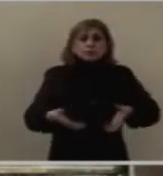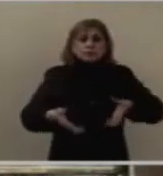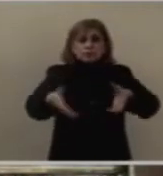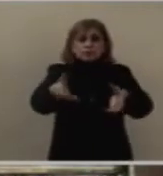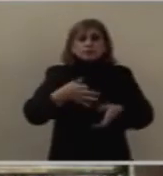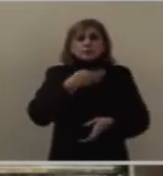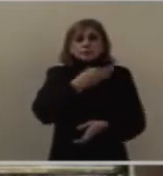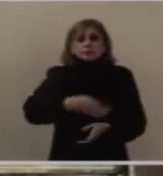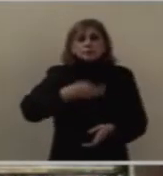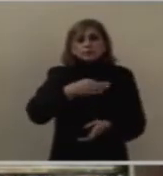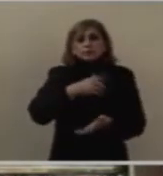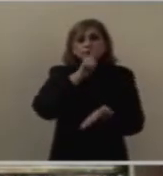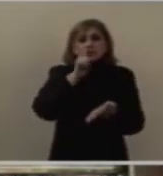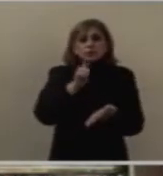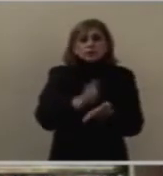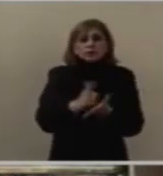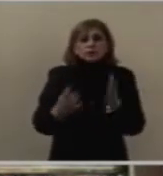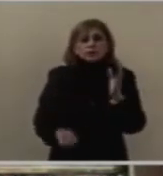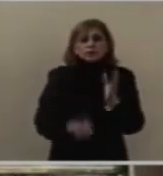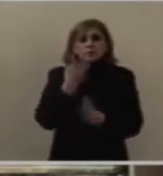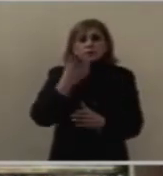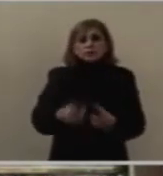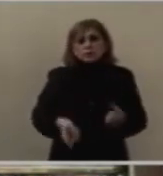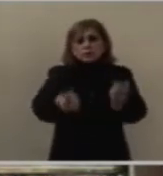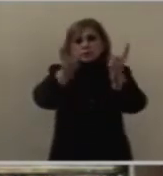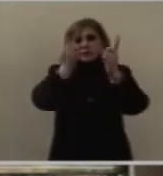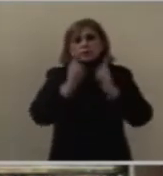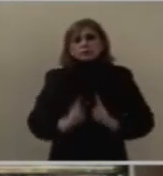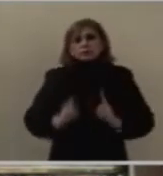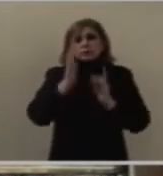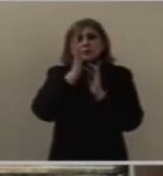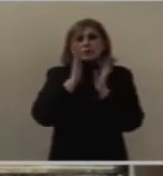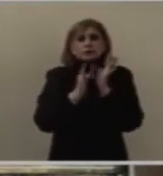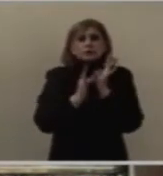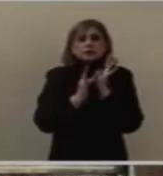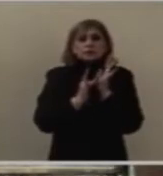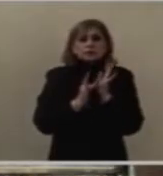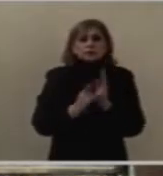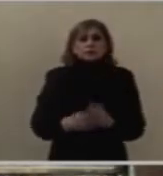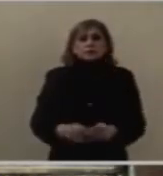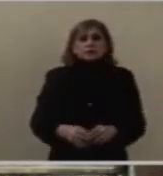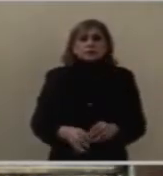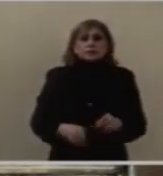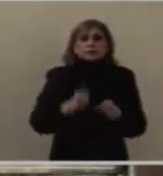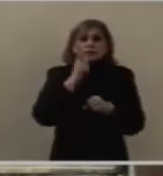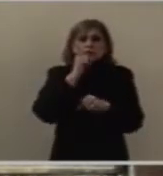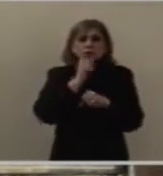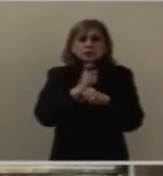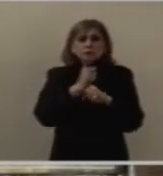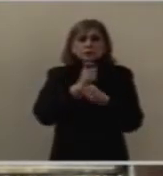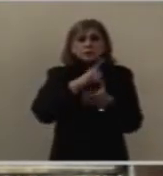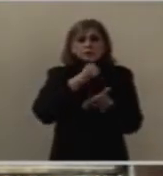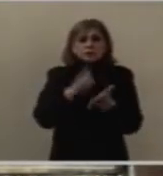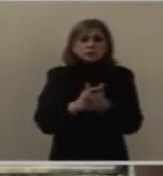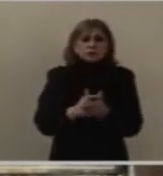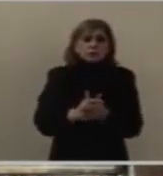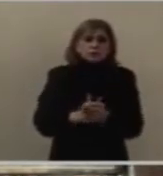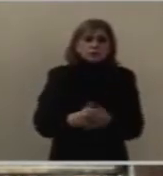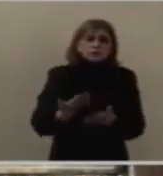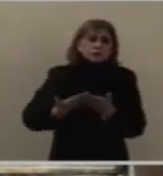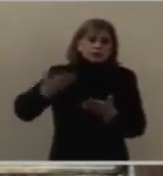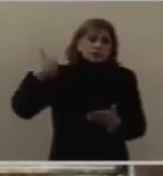dada por Jesús, que viene a respaldar la primera ley, porque el Antiguo y el Nuevo